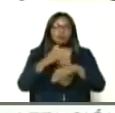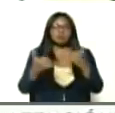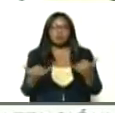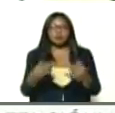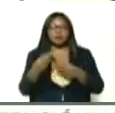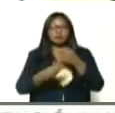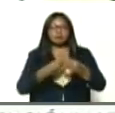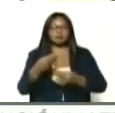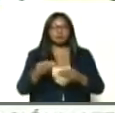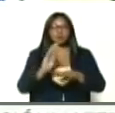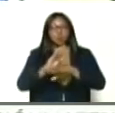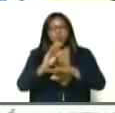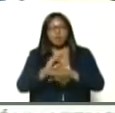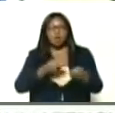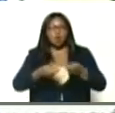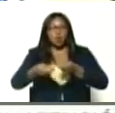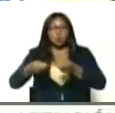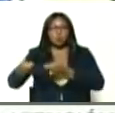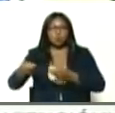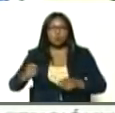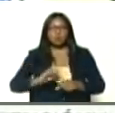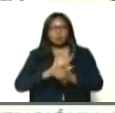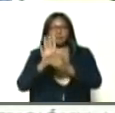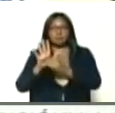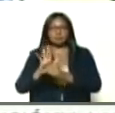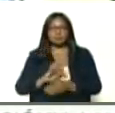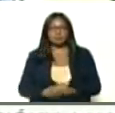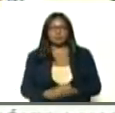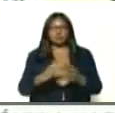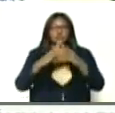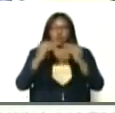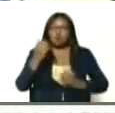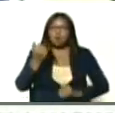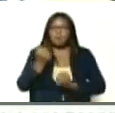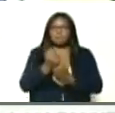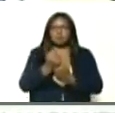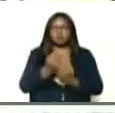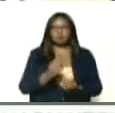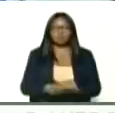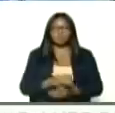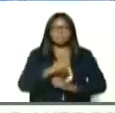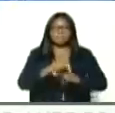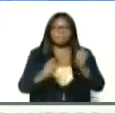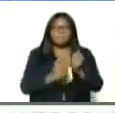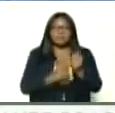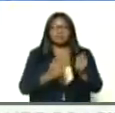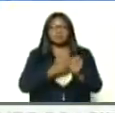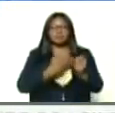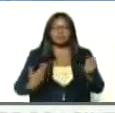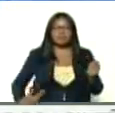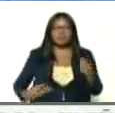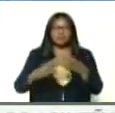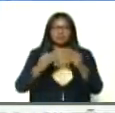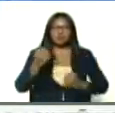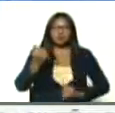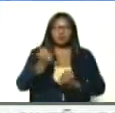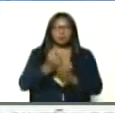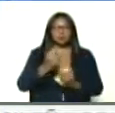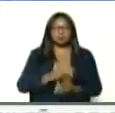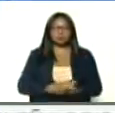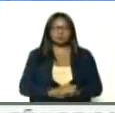realizando, de prevención, y control, de la pandemia, todo el apoyo, señora vicepresidenta, todo el apoyo,